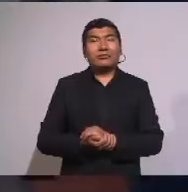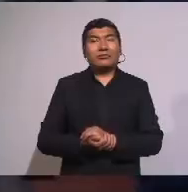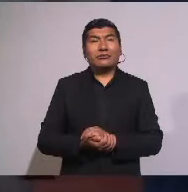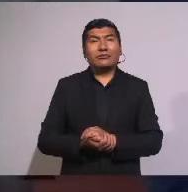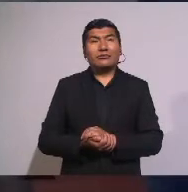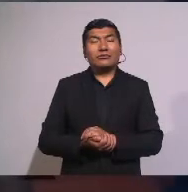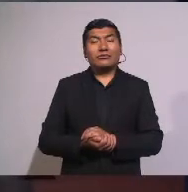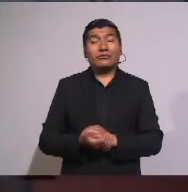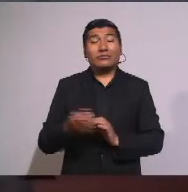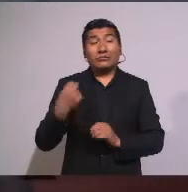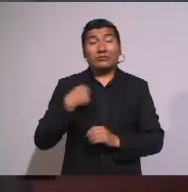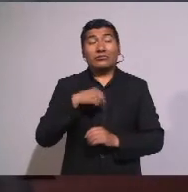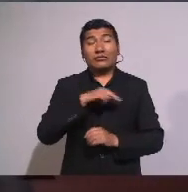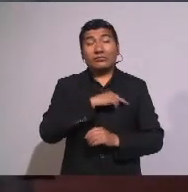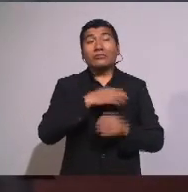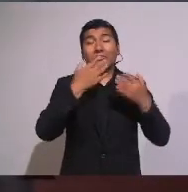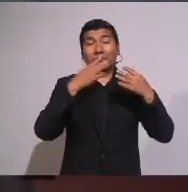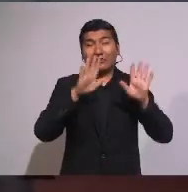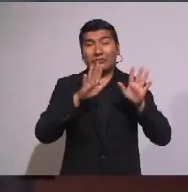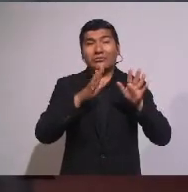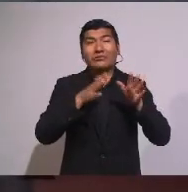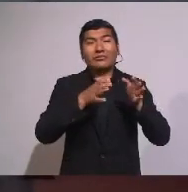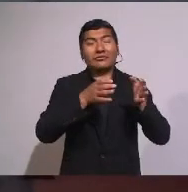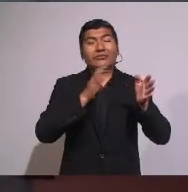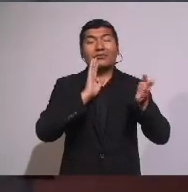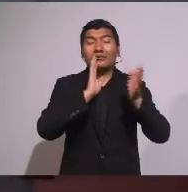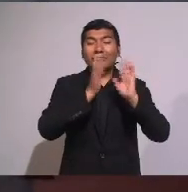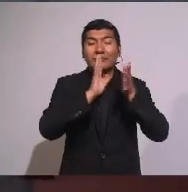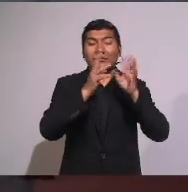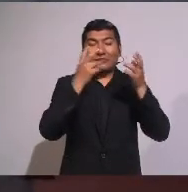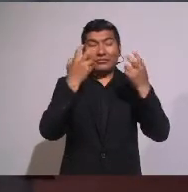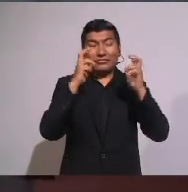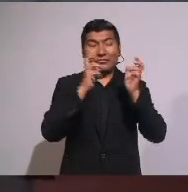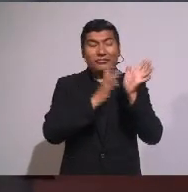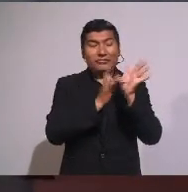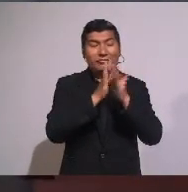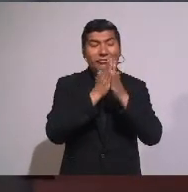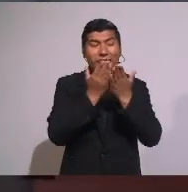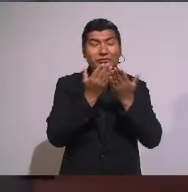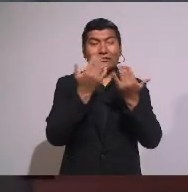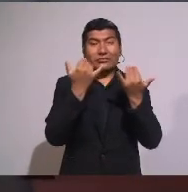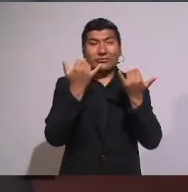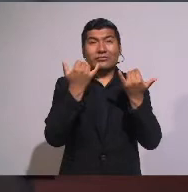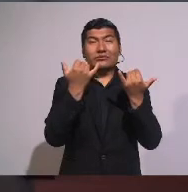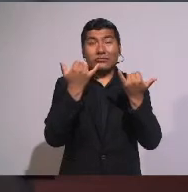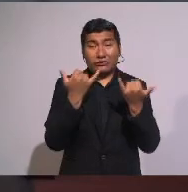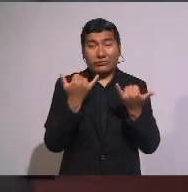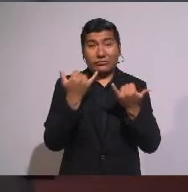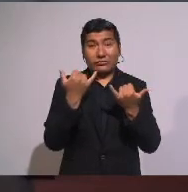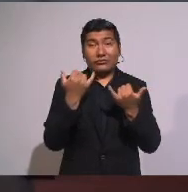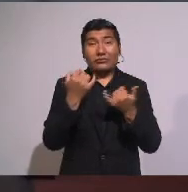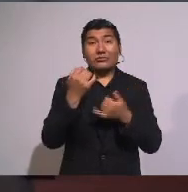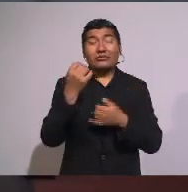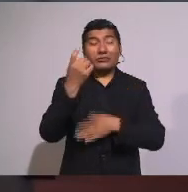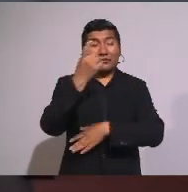Hemos proclamado la palabra de Dios Hoy domingo día del Señor